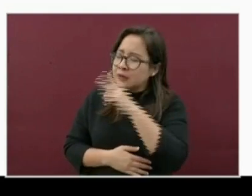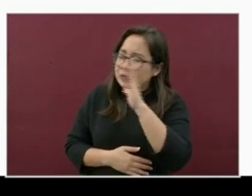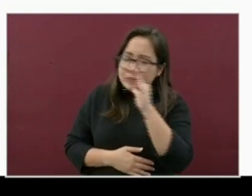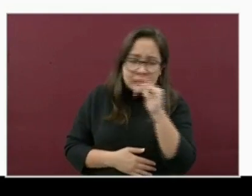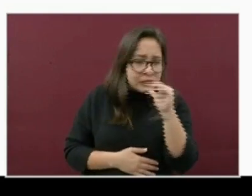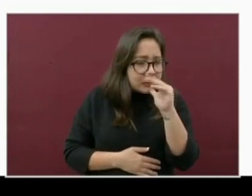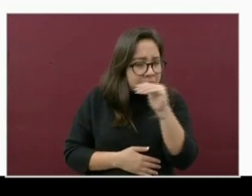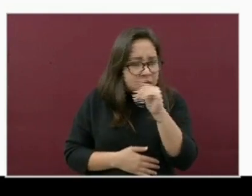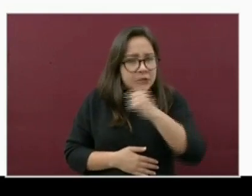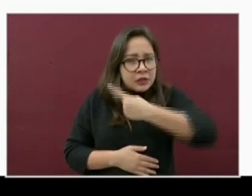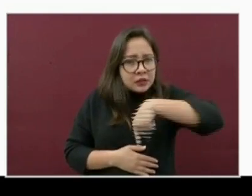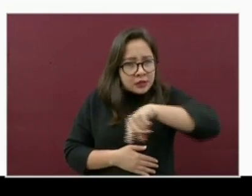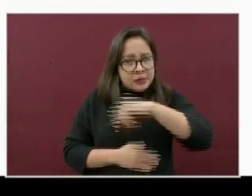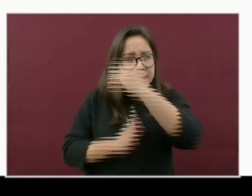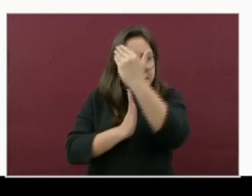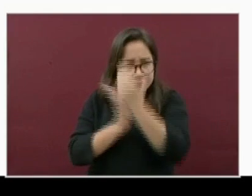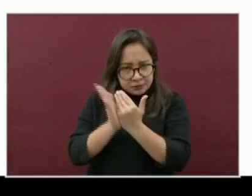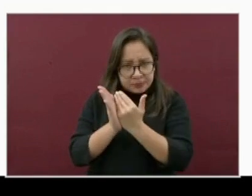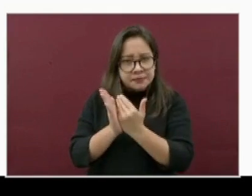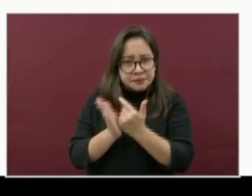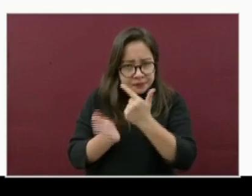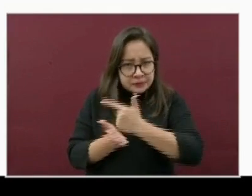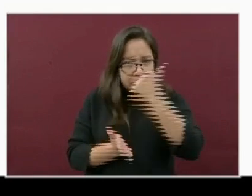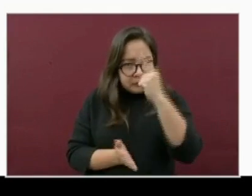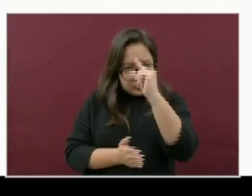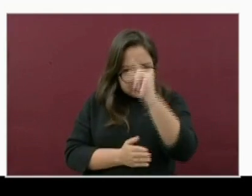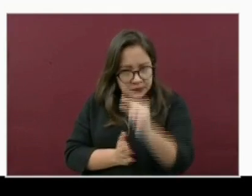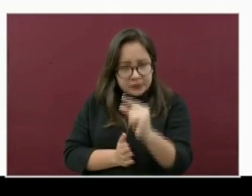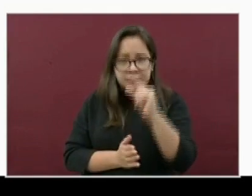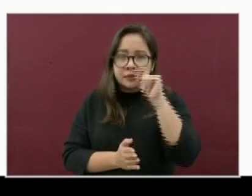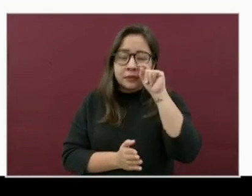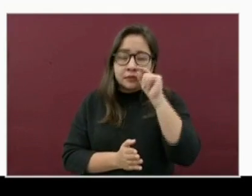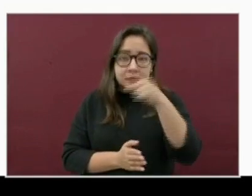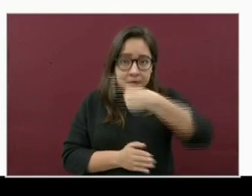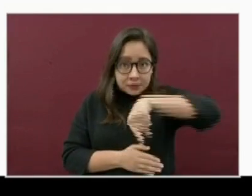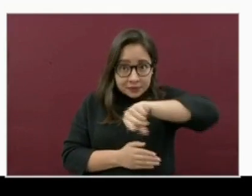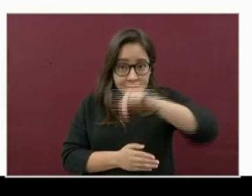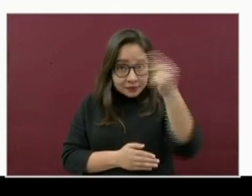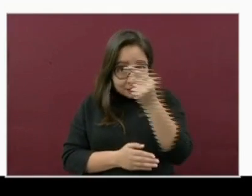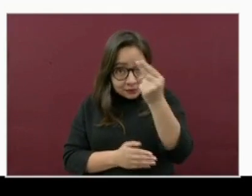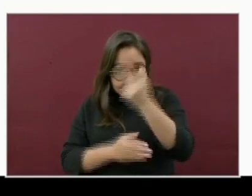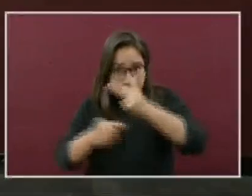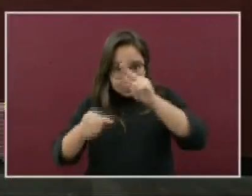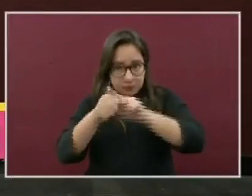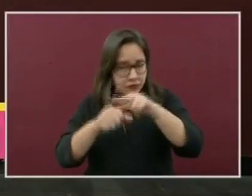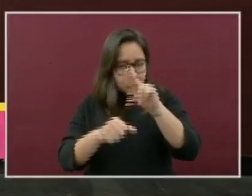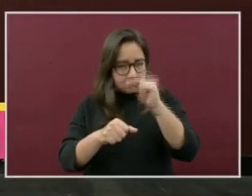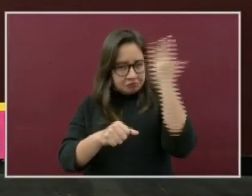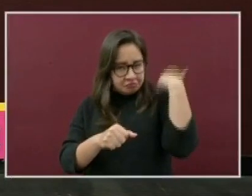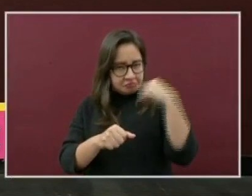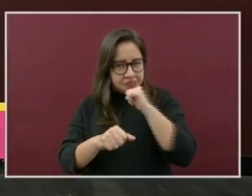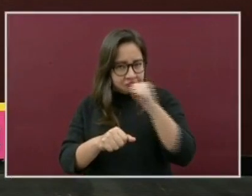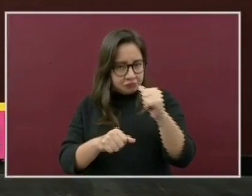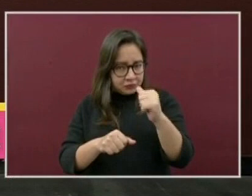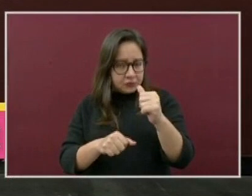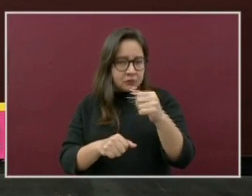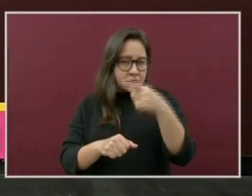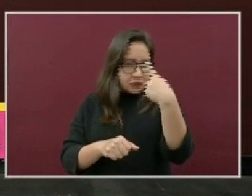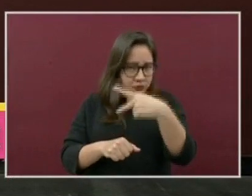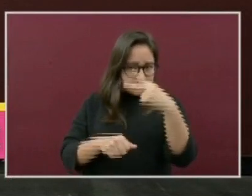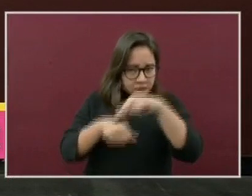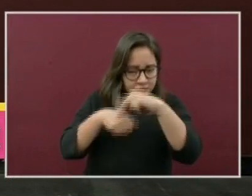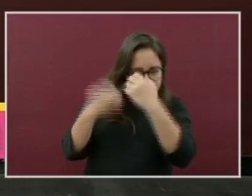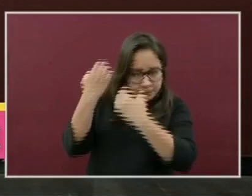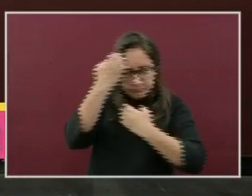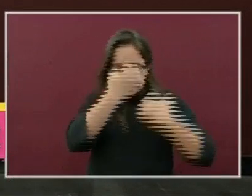proporción y en forma menos severa, por lo que no se requirió hospitalización, se evaluó su estado de salud,